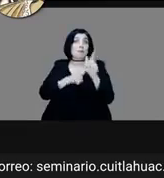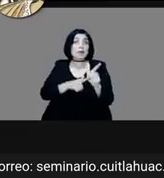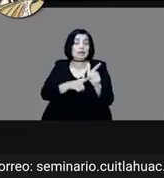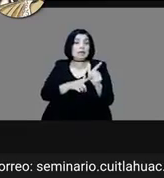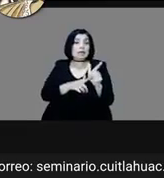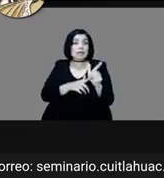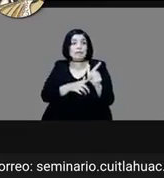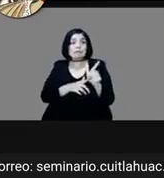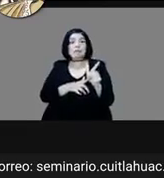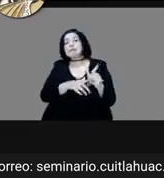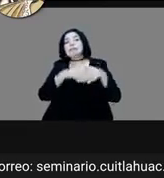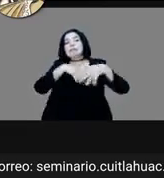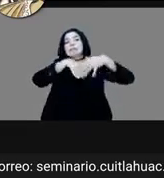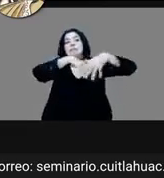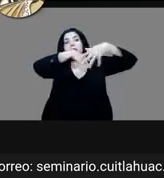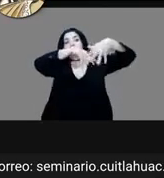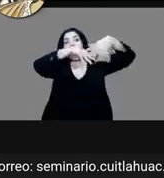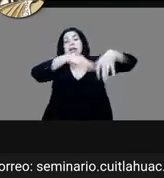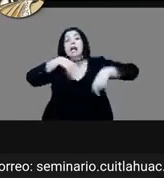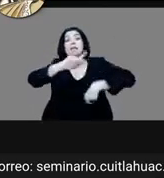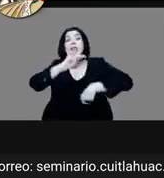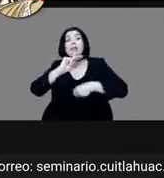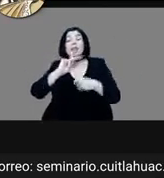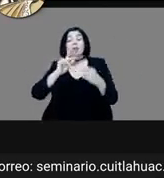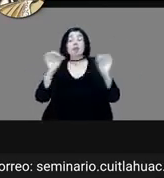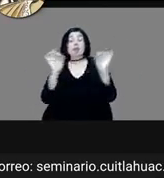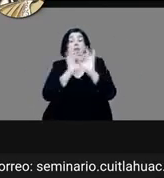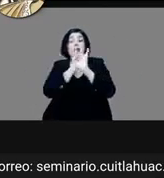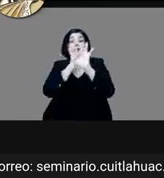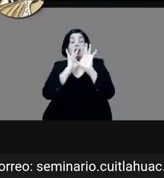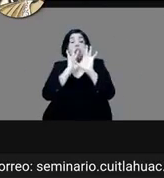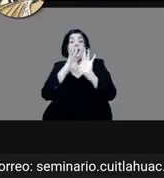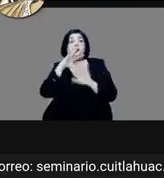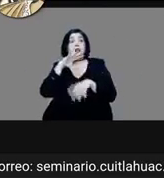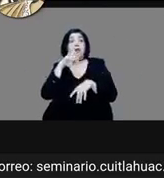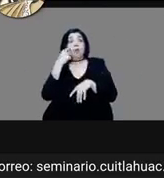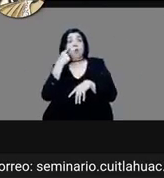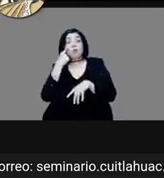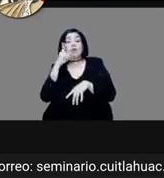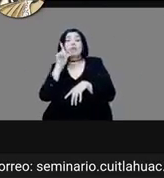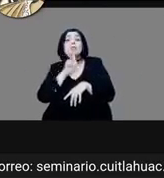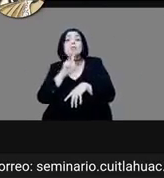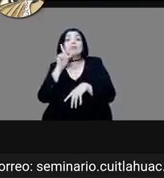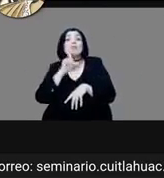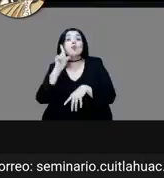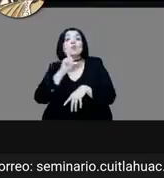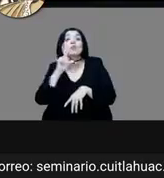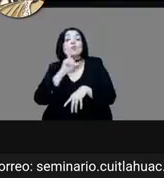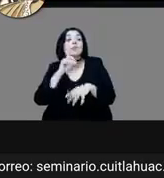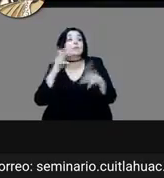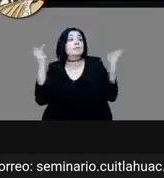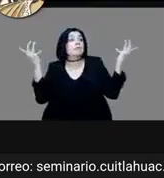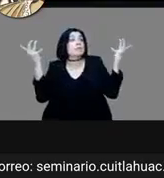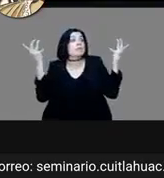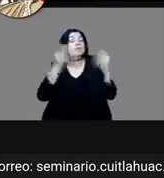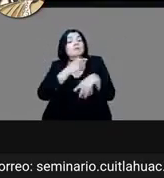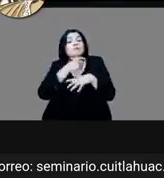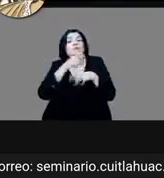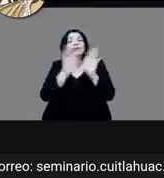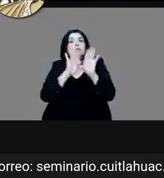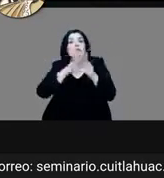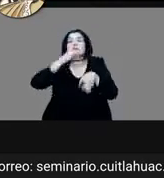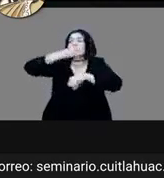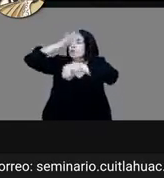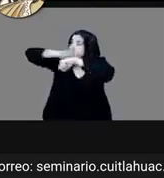sorprendidos. Son vistos por una señora, ¿verdad?, que da el grito de alerta y